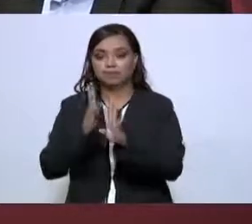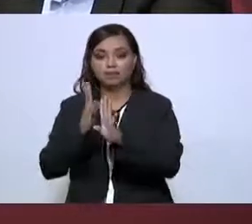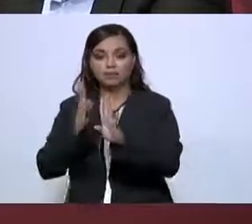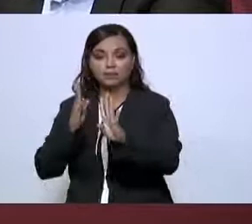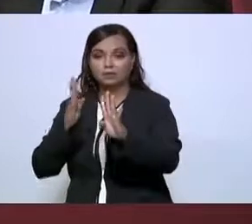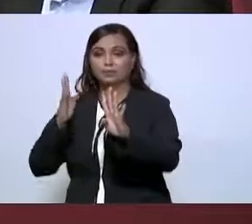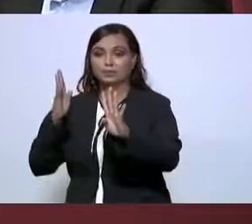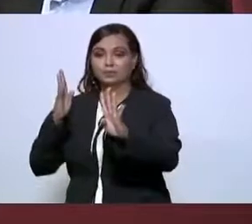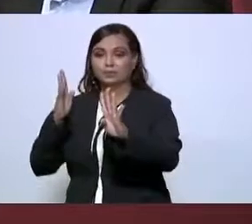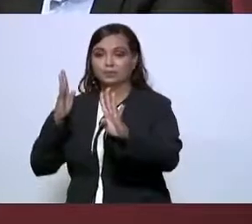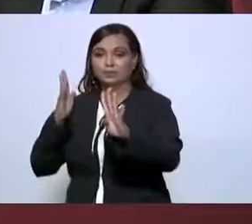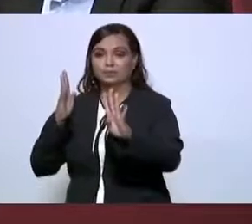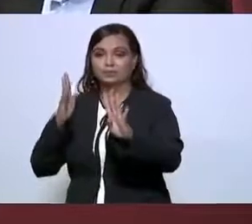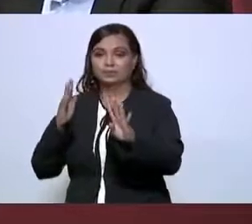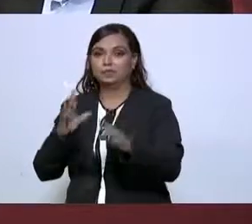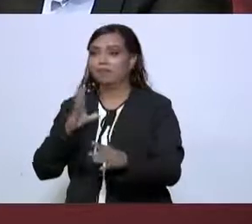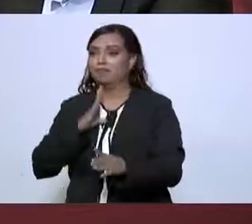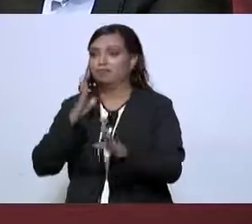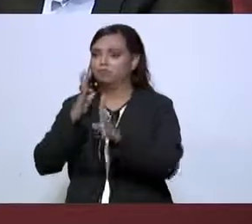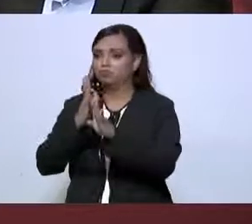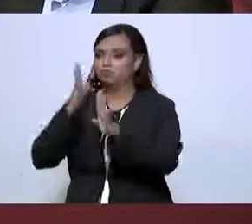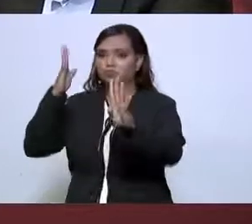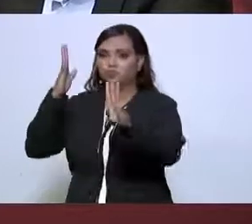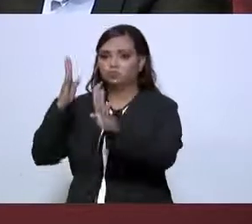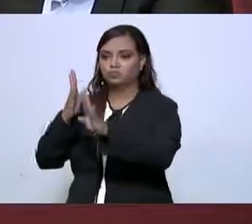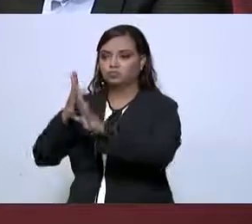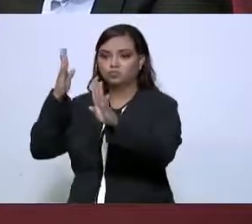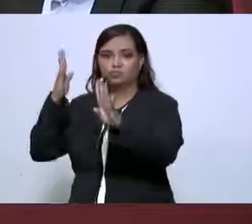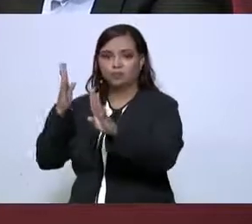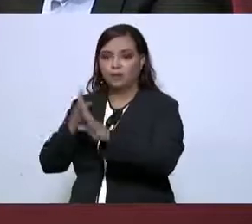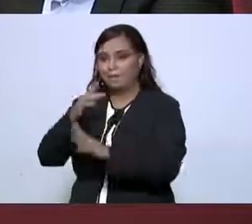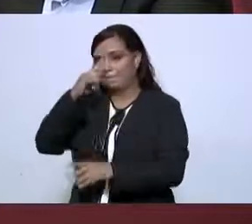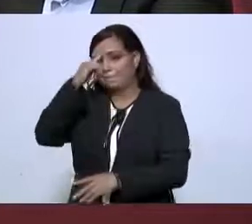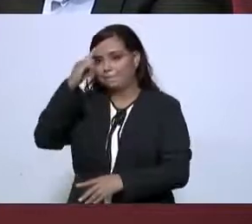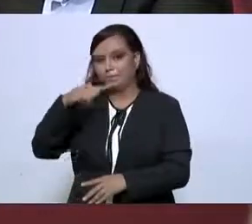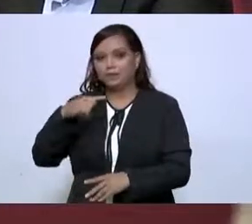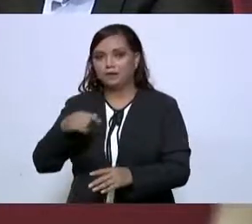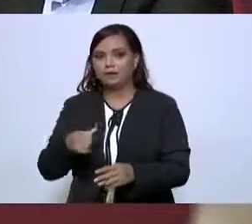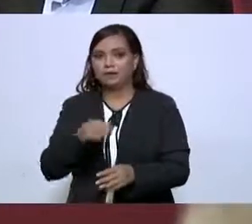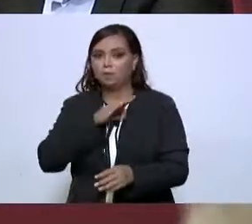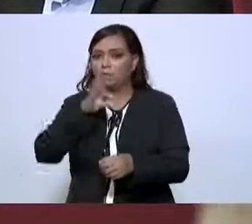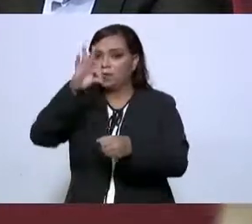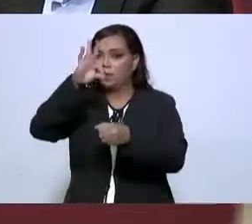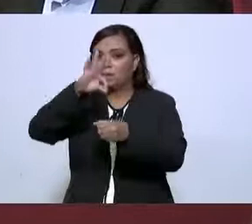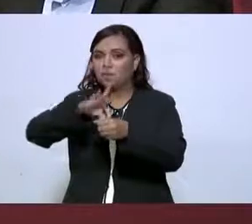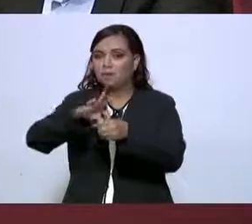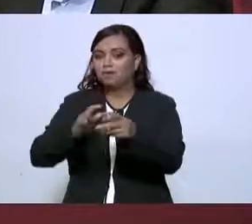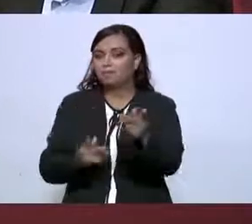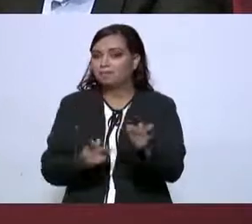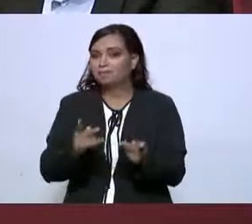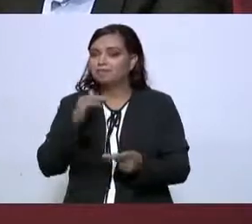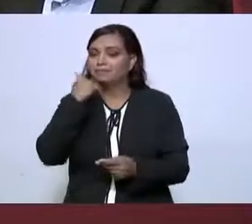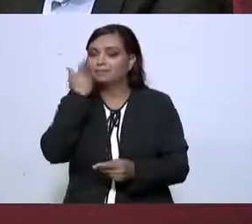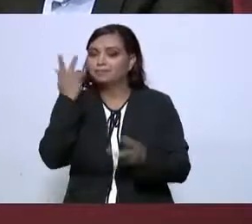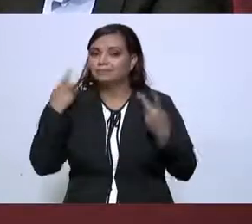había filas para votar, para participar.